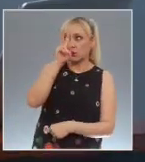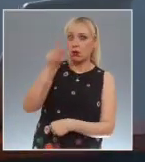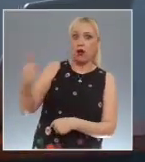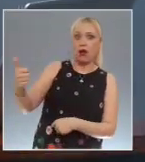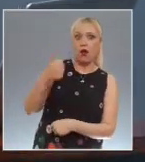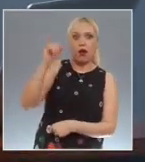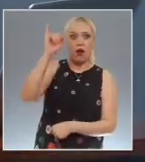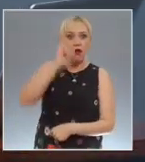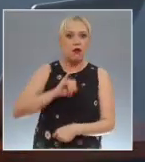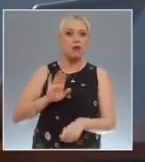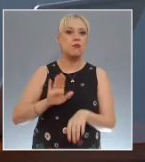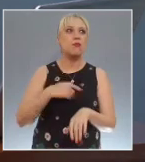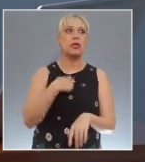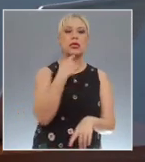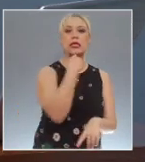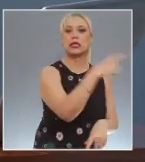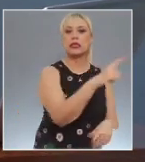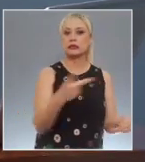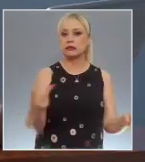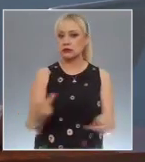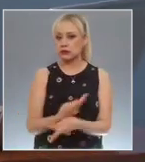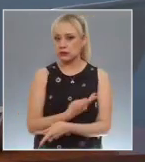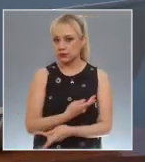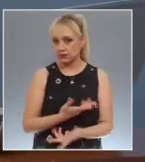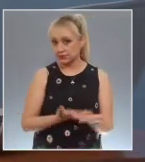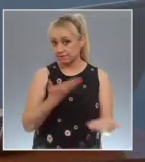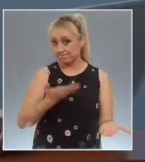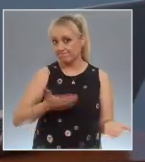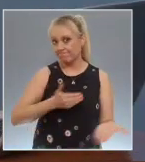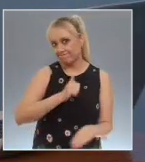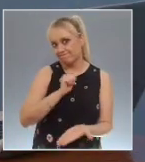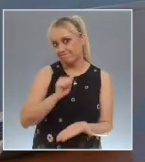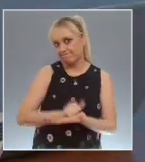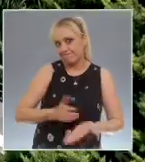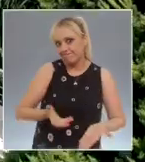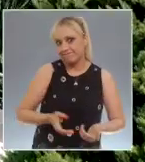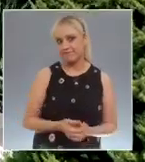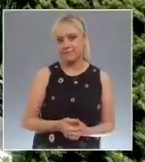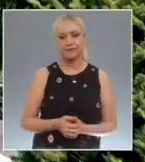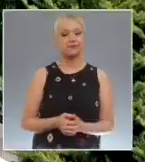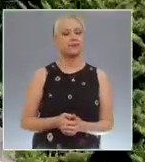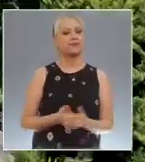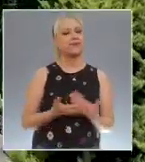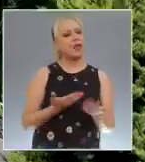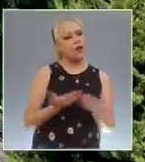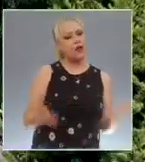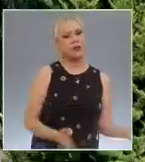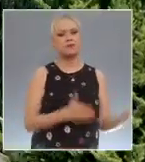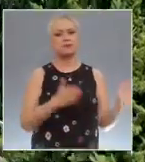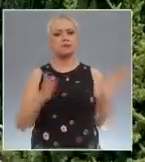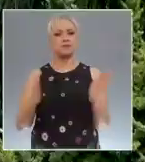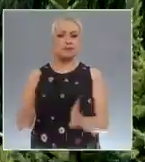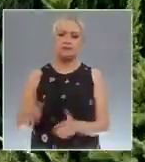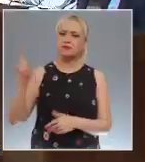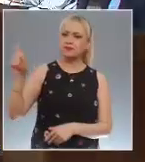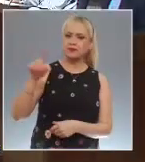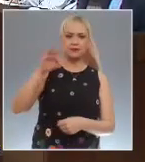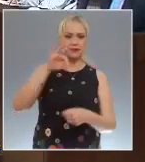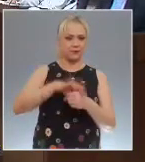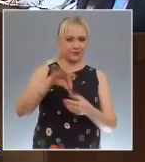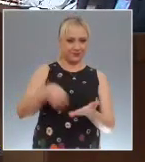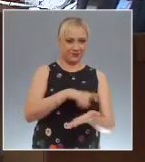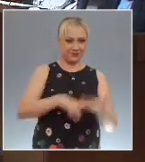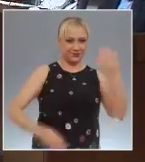La Sala Superior del Tribunal Electoral dio a conocer el proyecto del magistrado Reyes Rodríguez Mondragón con el que propone resolver el recurso de